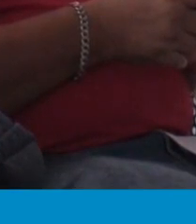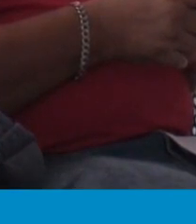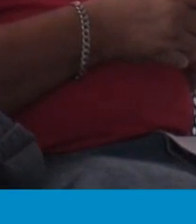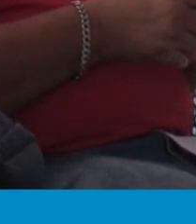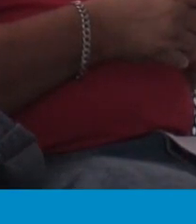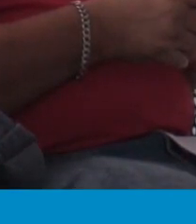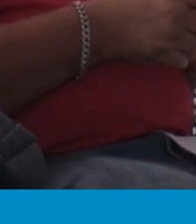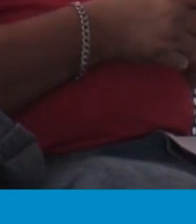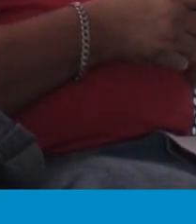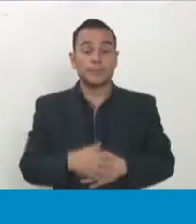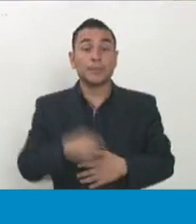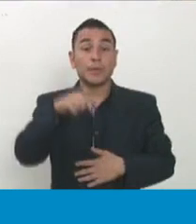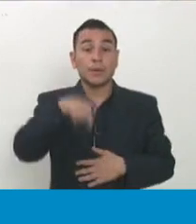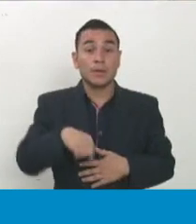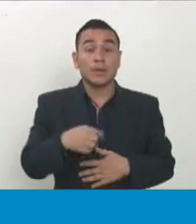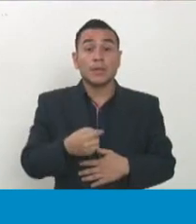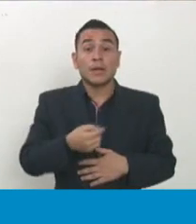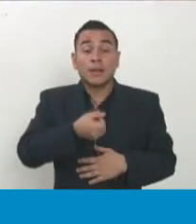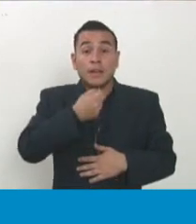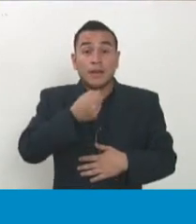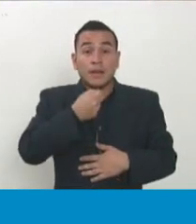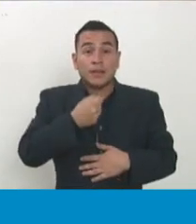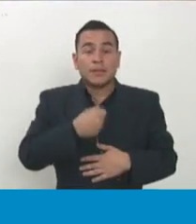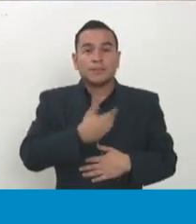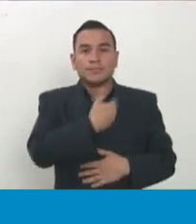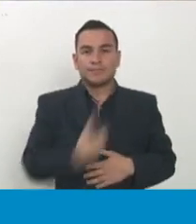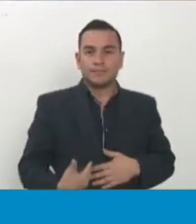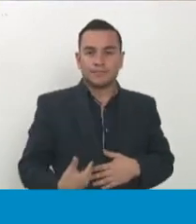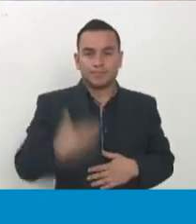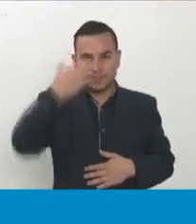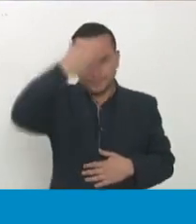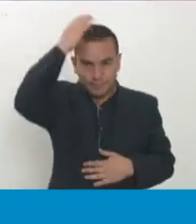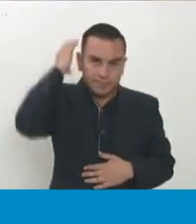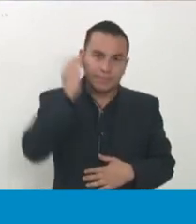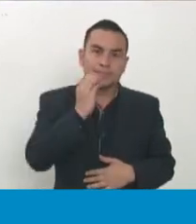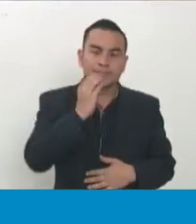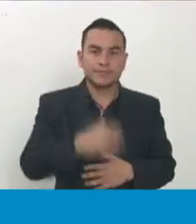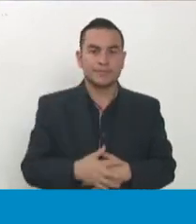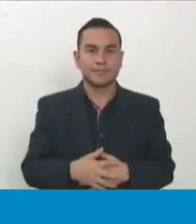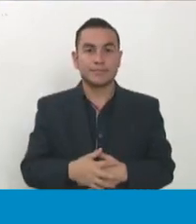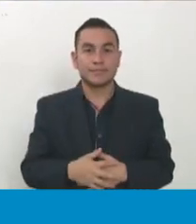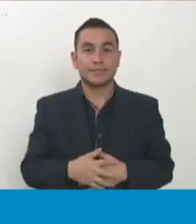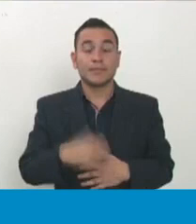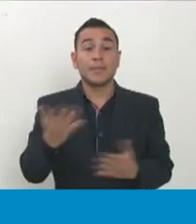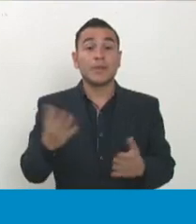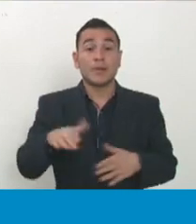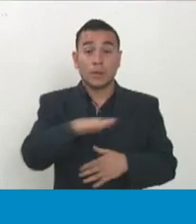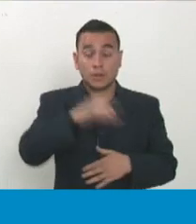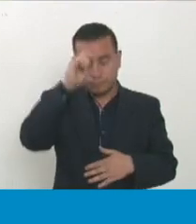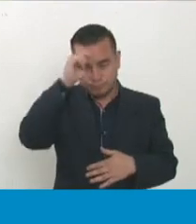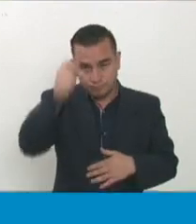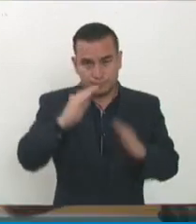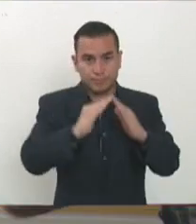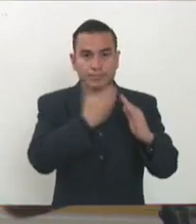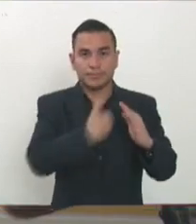estos países tendrán que enfrentar la caótica situación provocada por la pandemia. Este fue un informe para LaPrensaGrafica